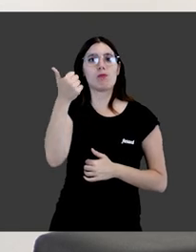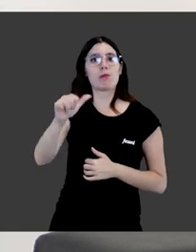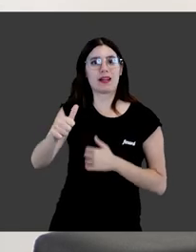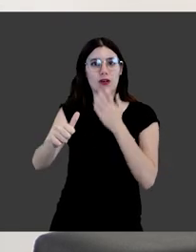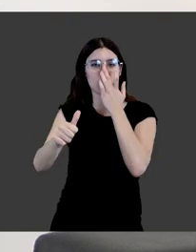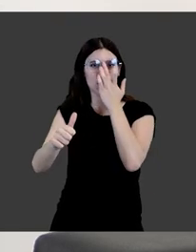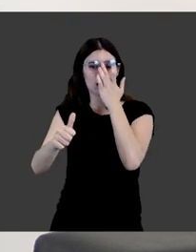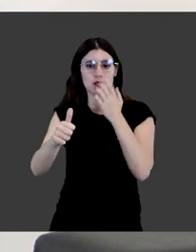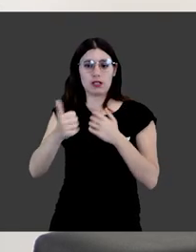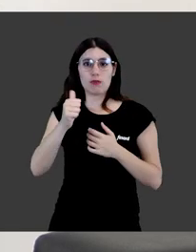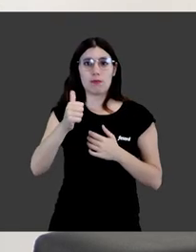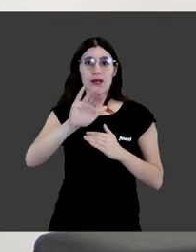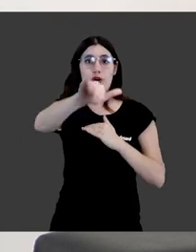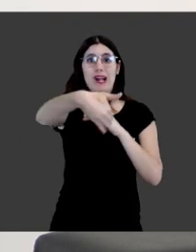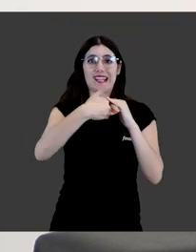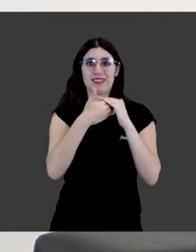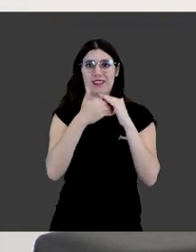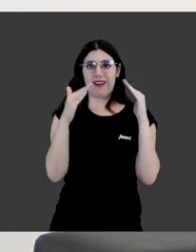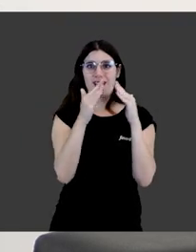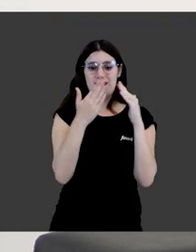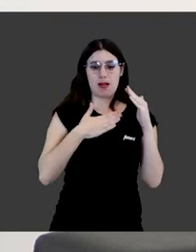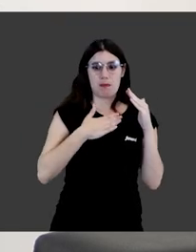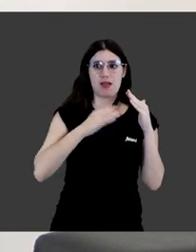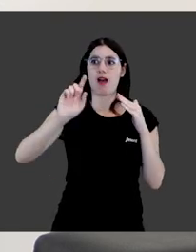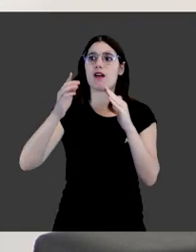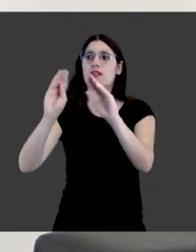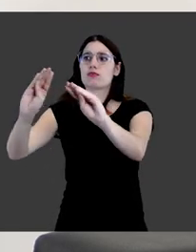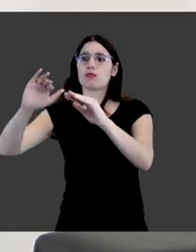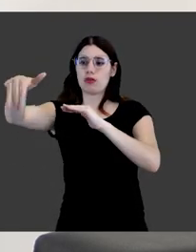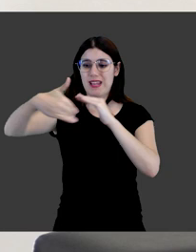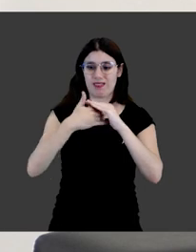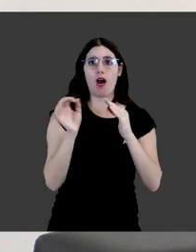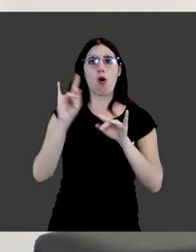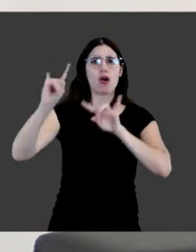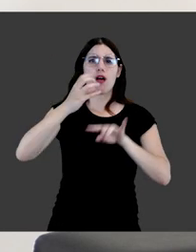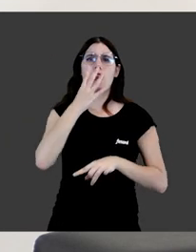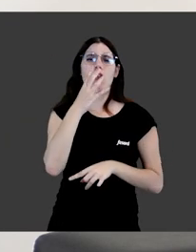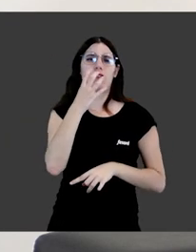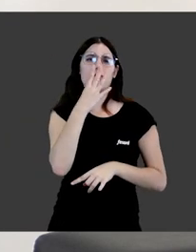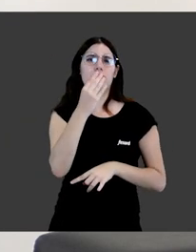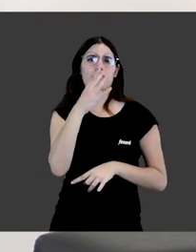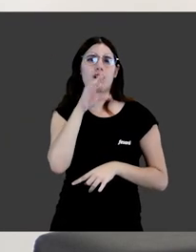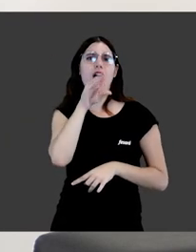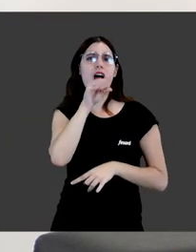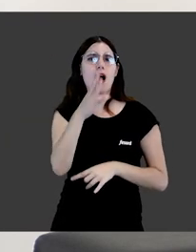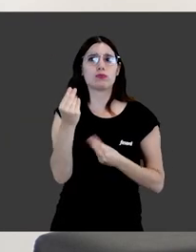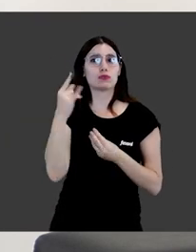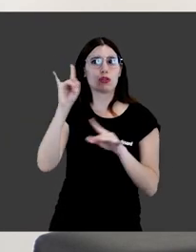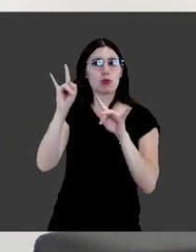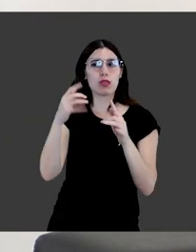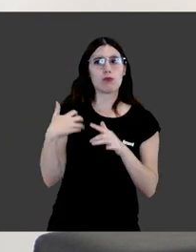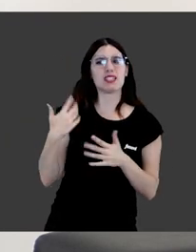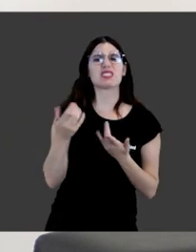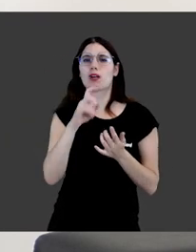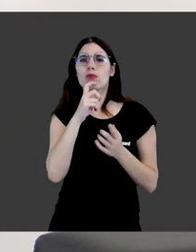traspasa y entra en la parcela del vecino o no para de ladrar? ¿Qué nos cuentas